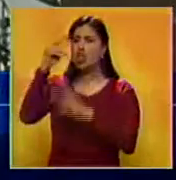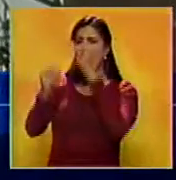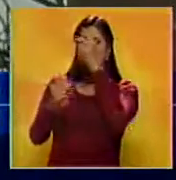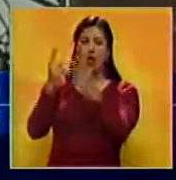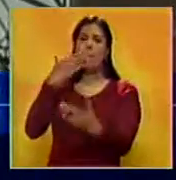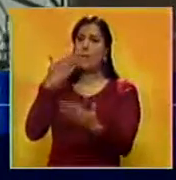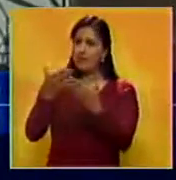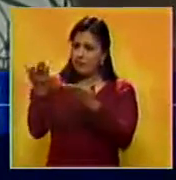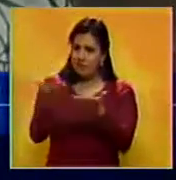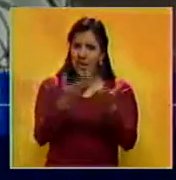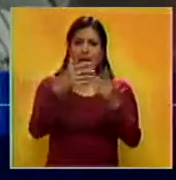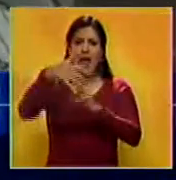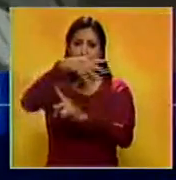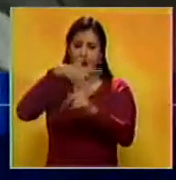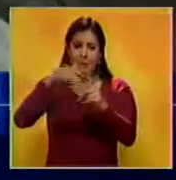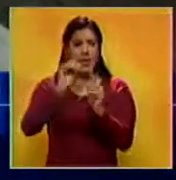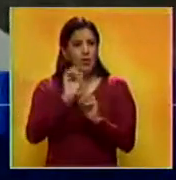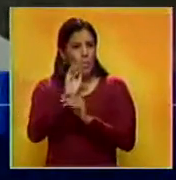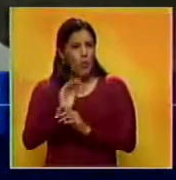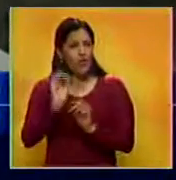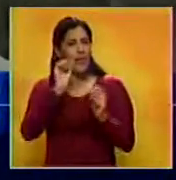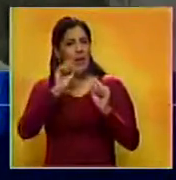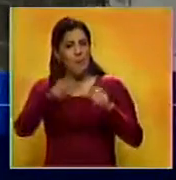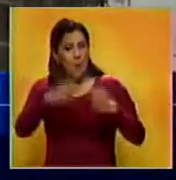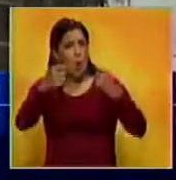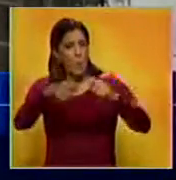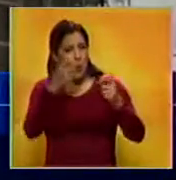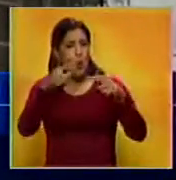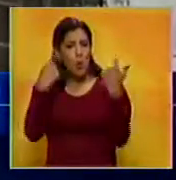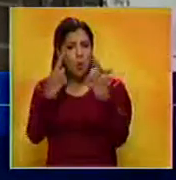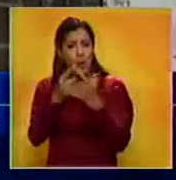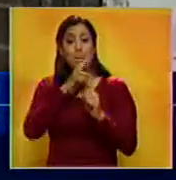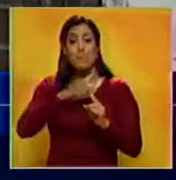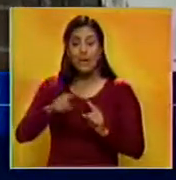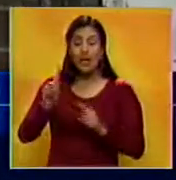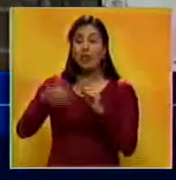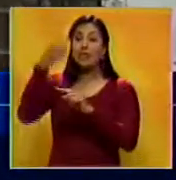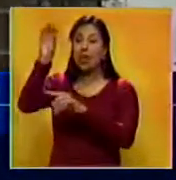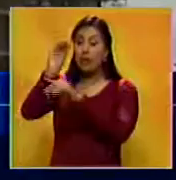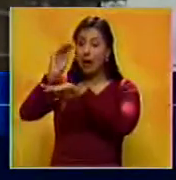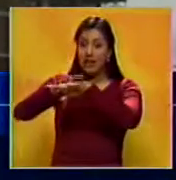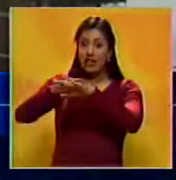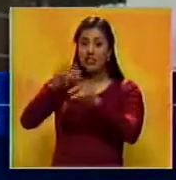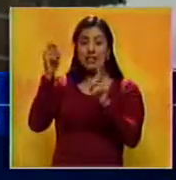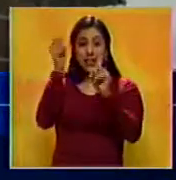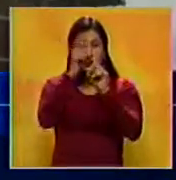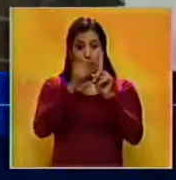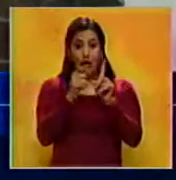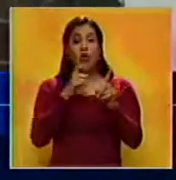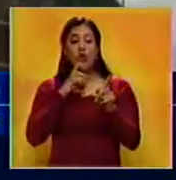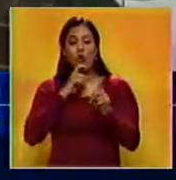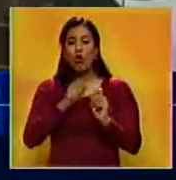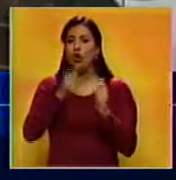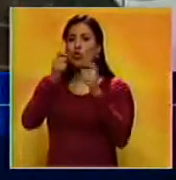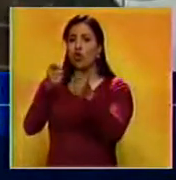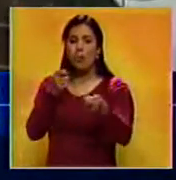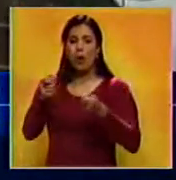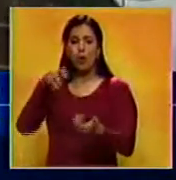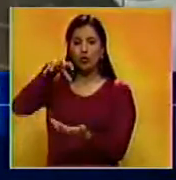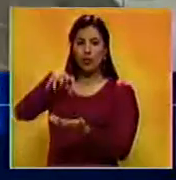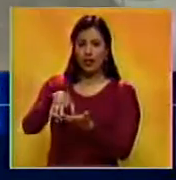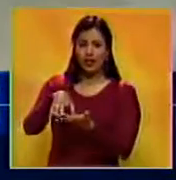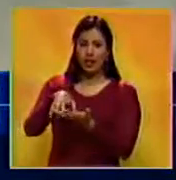negado un permiso medioambiental para iniciar labores de explotación, anunciándose luego que la mina Las Cristinas pasaba a control